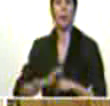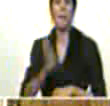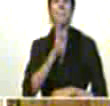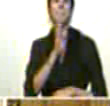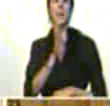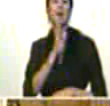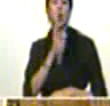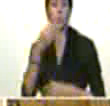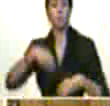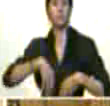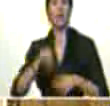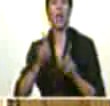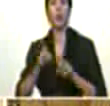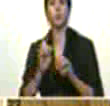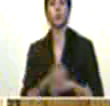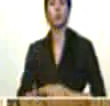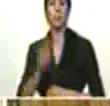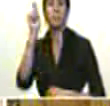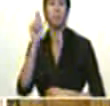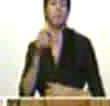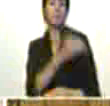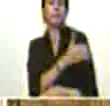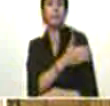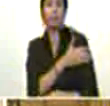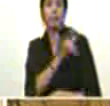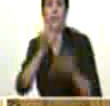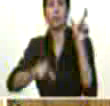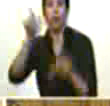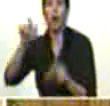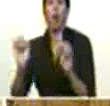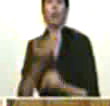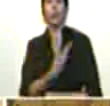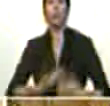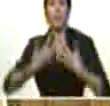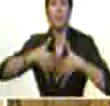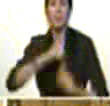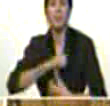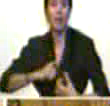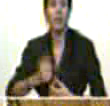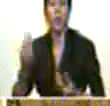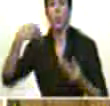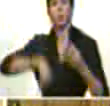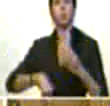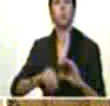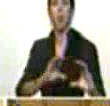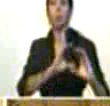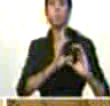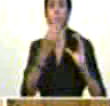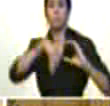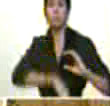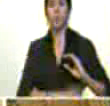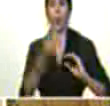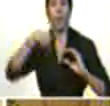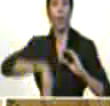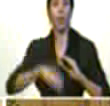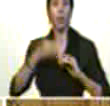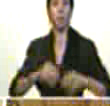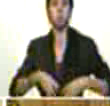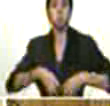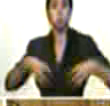burguesía parasitaria que no ha invertido ni invierte en venezuela y al mismo tiempo